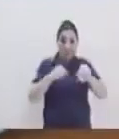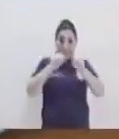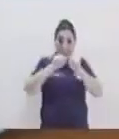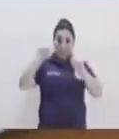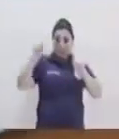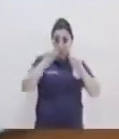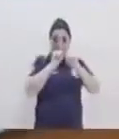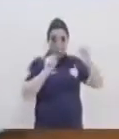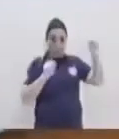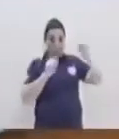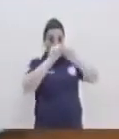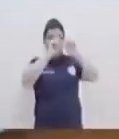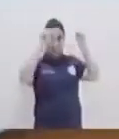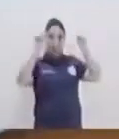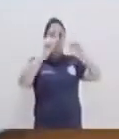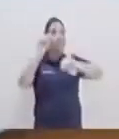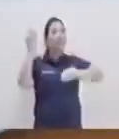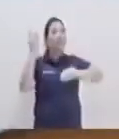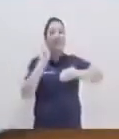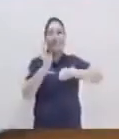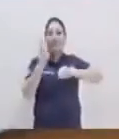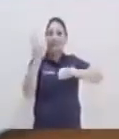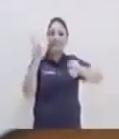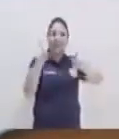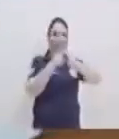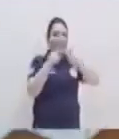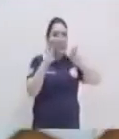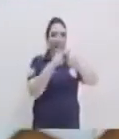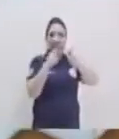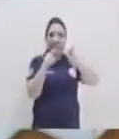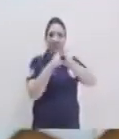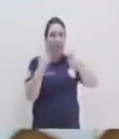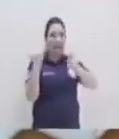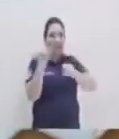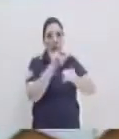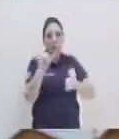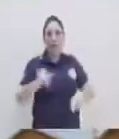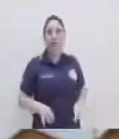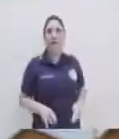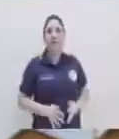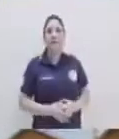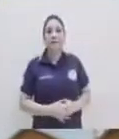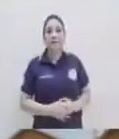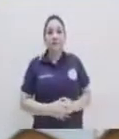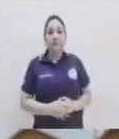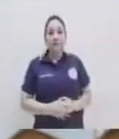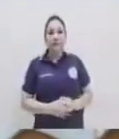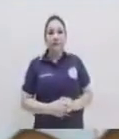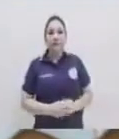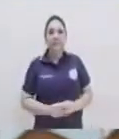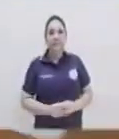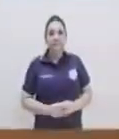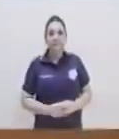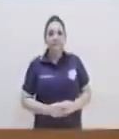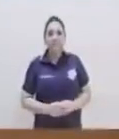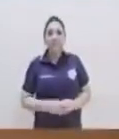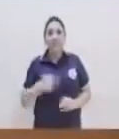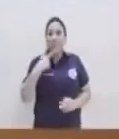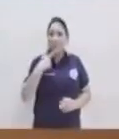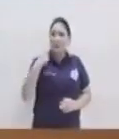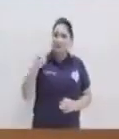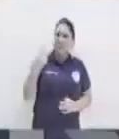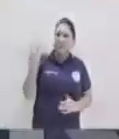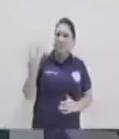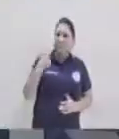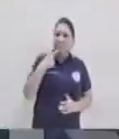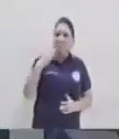del foco hacia nuestra parábola va a ser la misma medida del punto hacia la directriz. Y